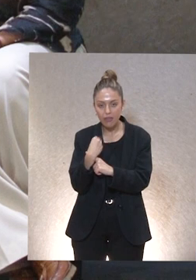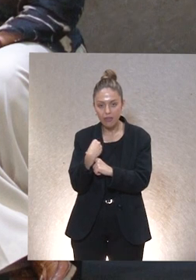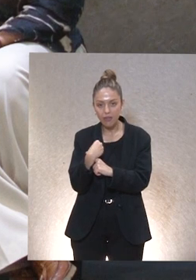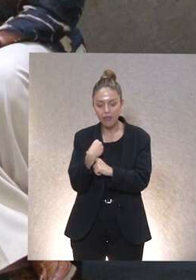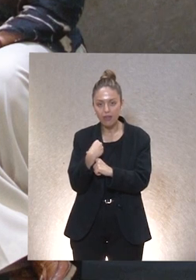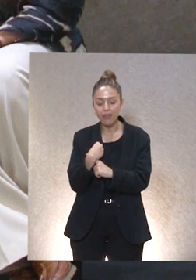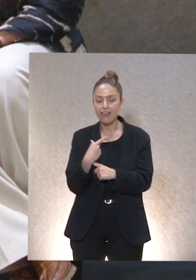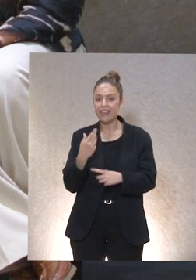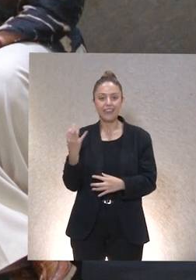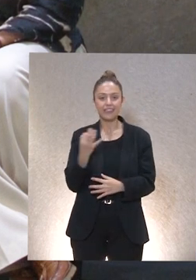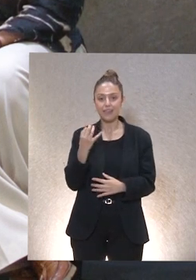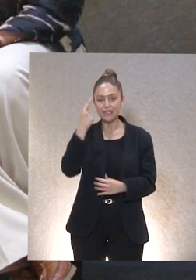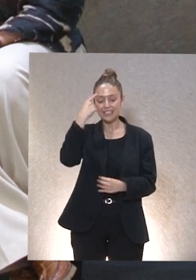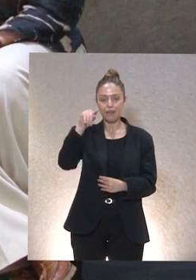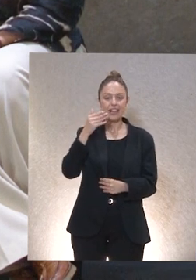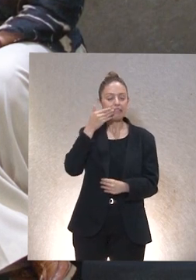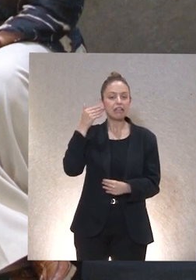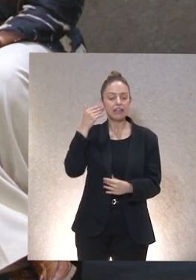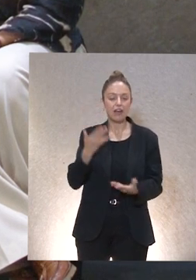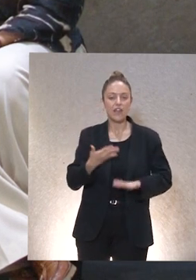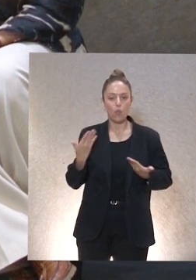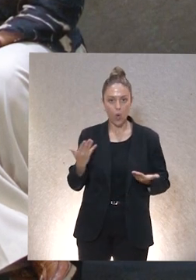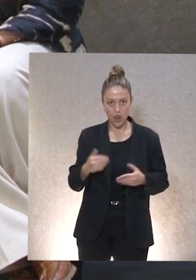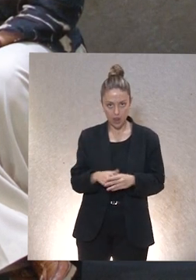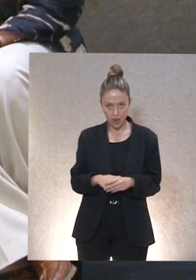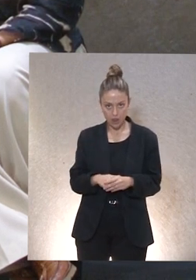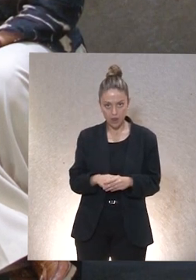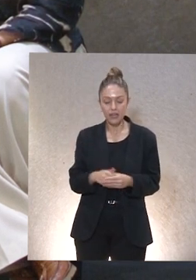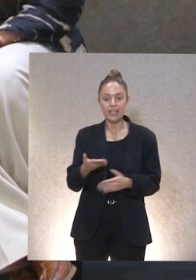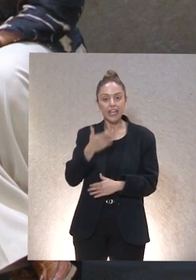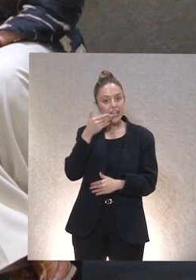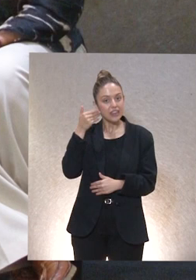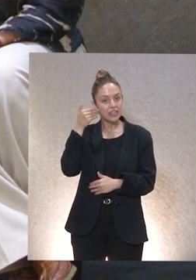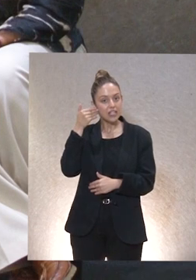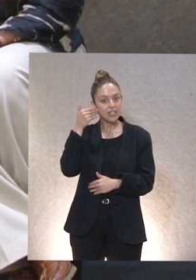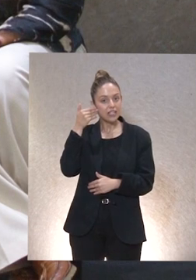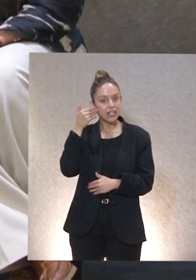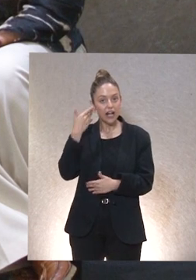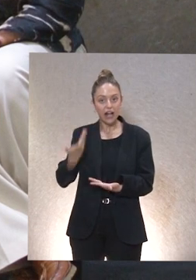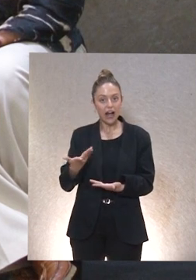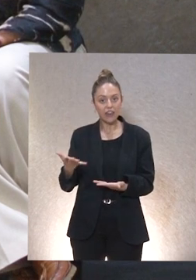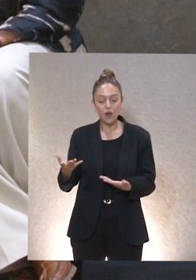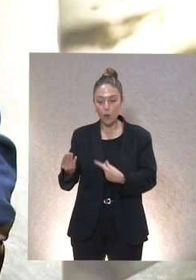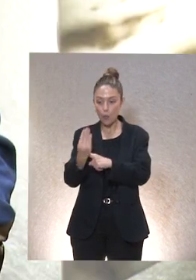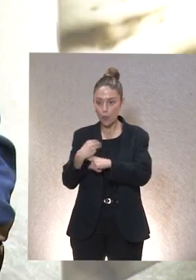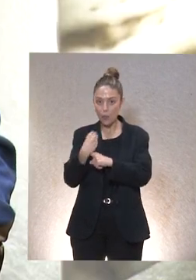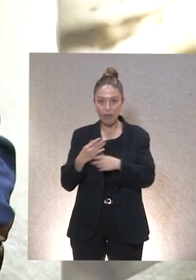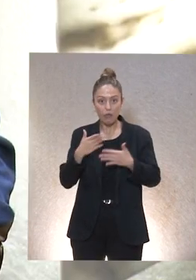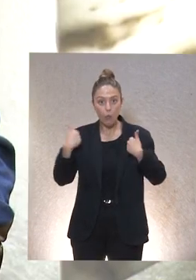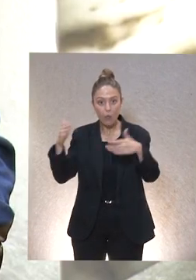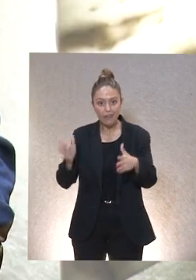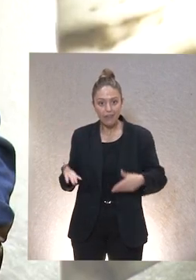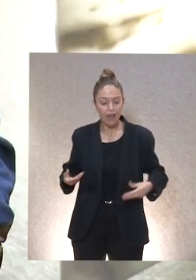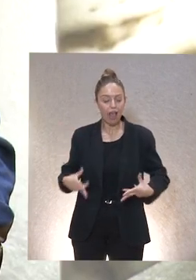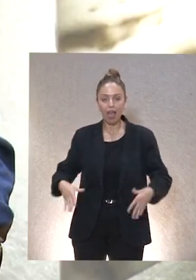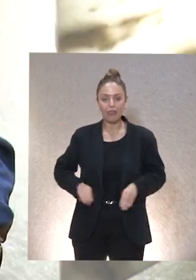que ser muy consciente de su dignidad y tiene que saber que esa dignidad no acepta cualquier tipo de cuidados incluso